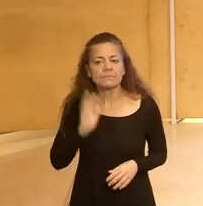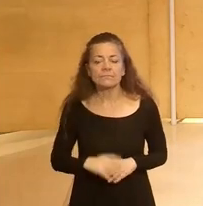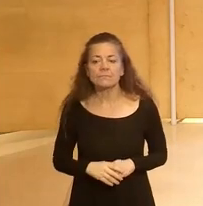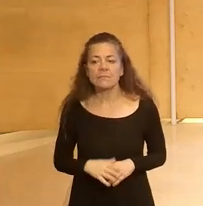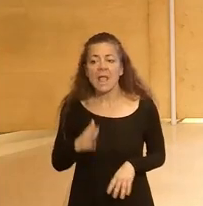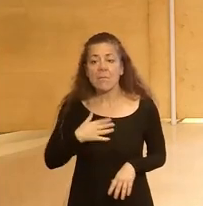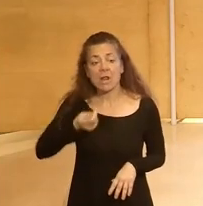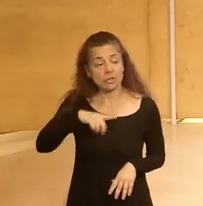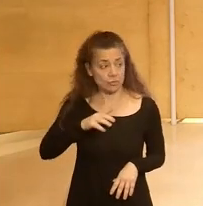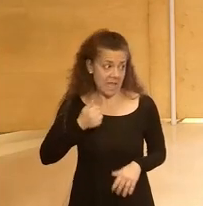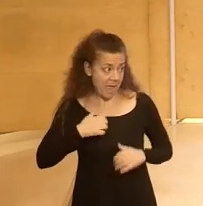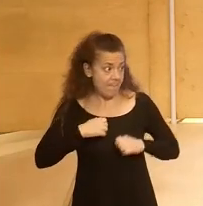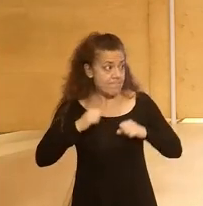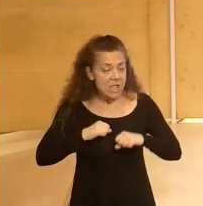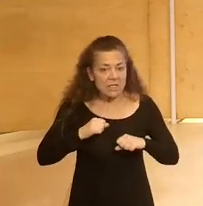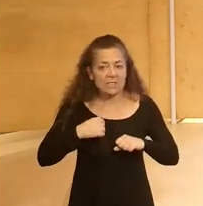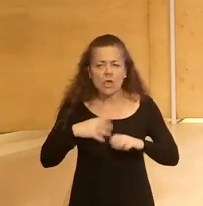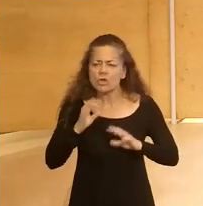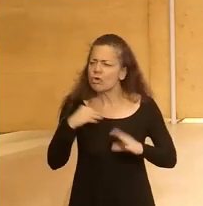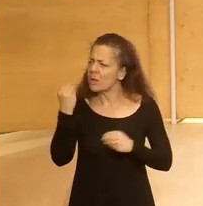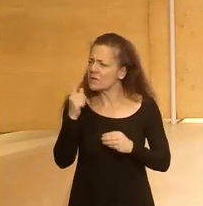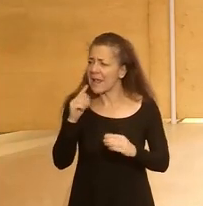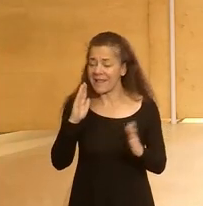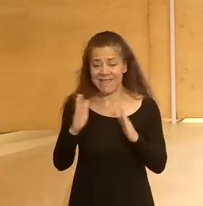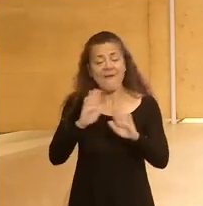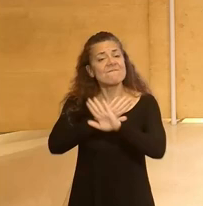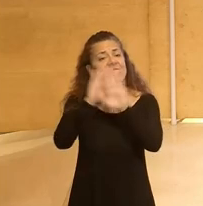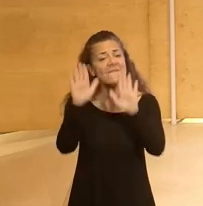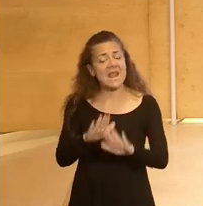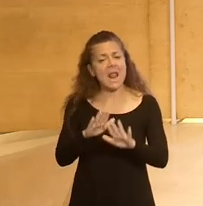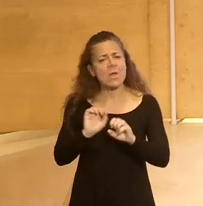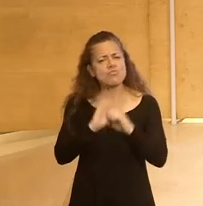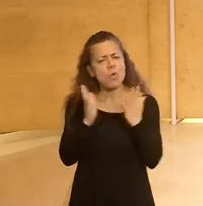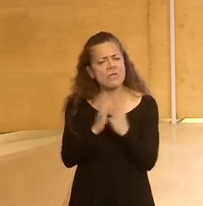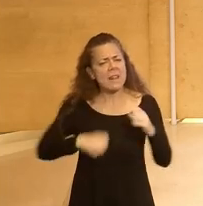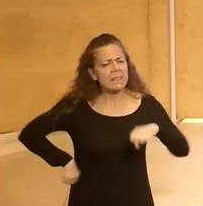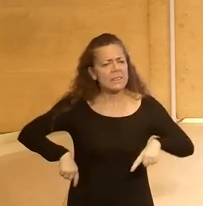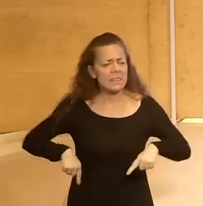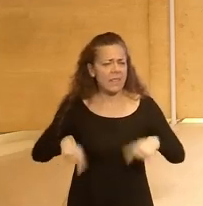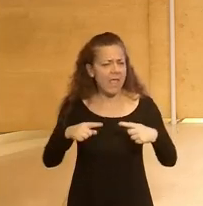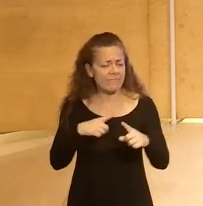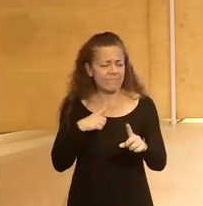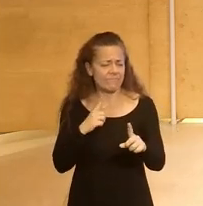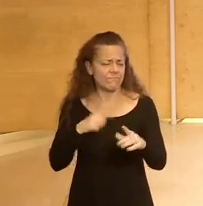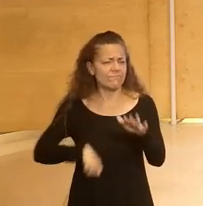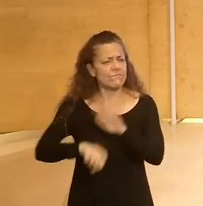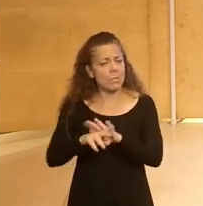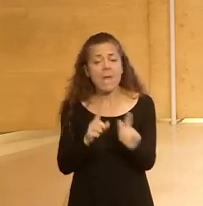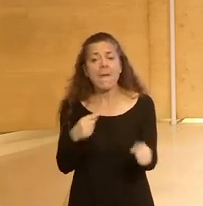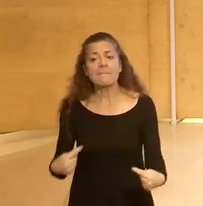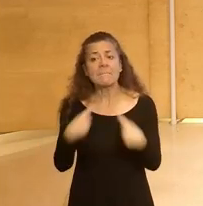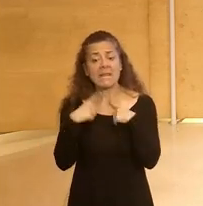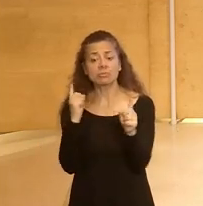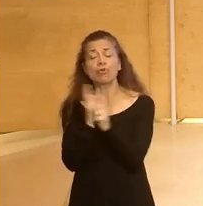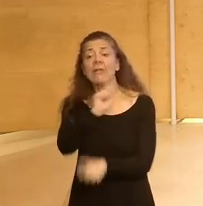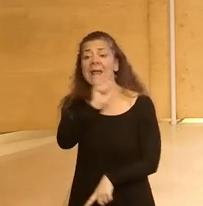para los que somos un poco mayores debe de ser desde aquella edad final que tuvimos del mundial en el que perdimos frente a Italia yo no sé de dónde viene